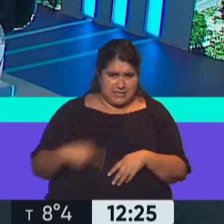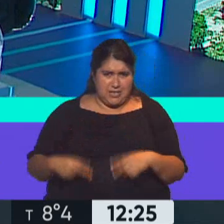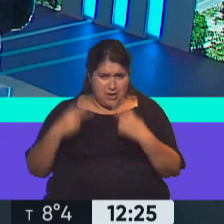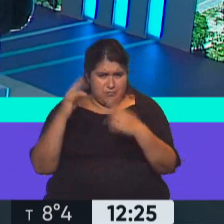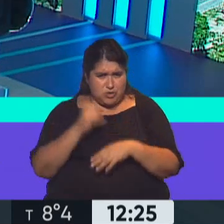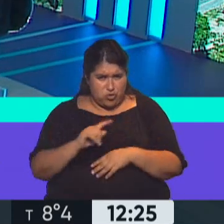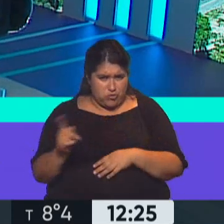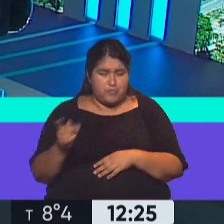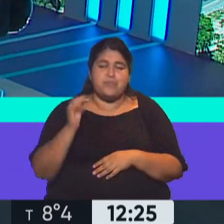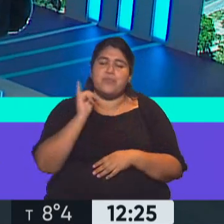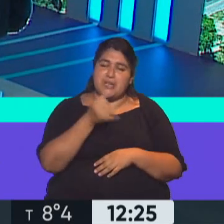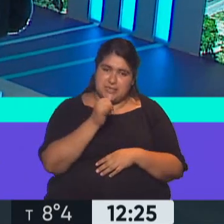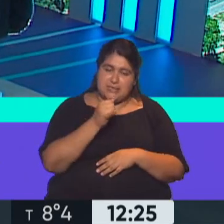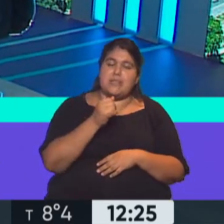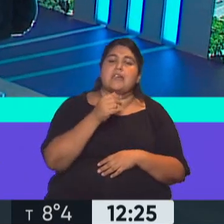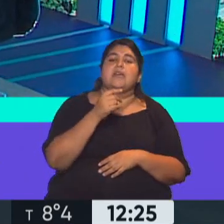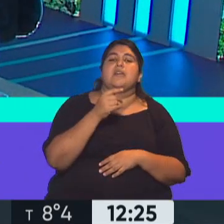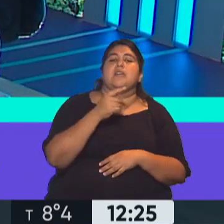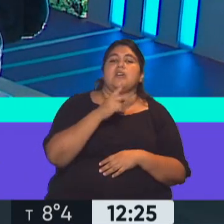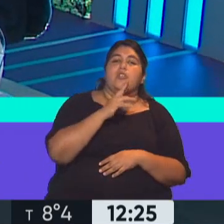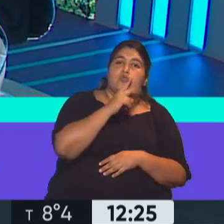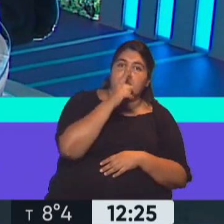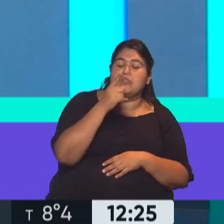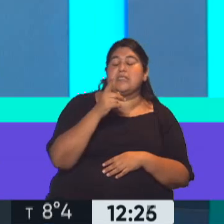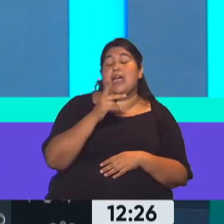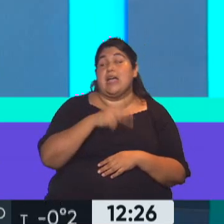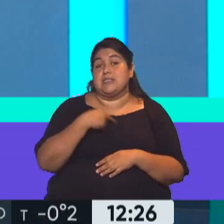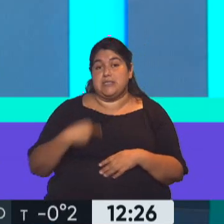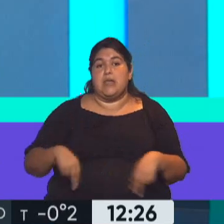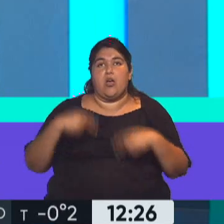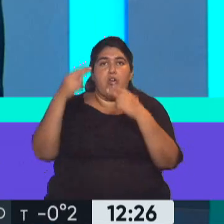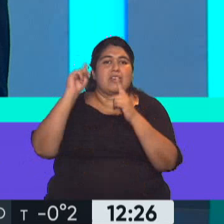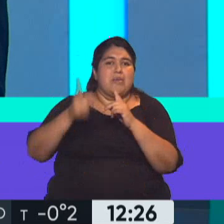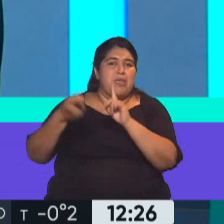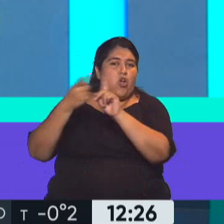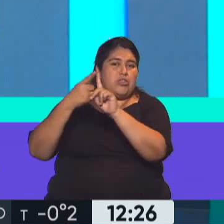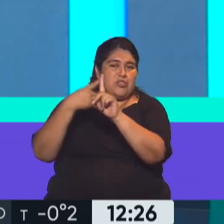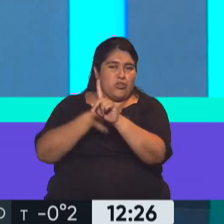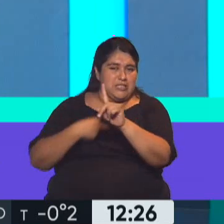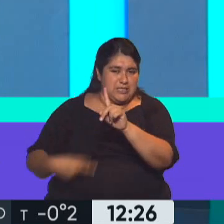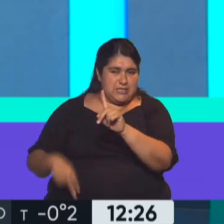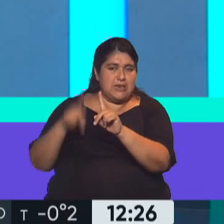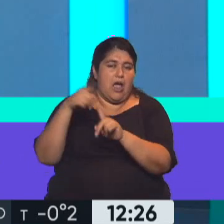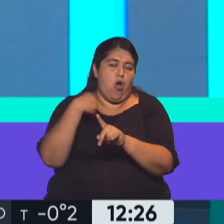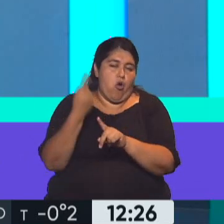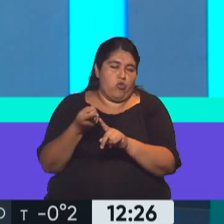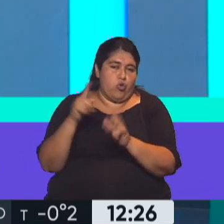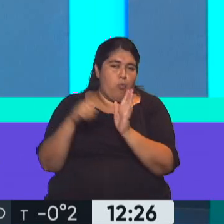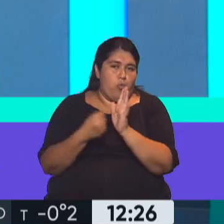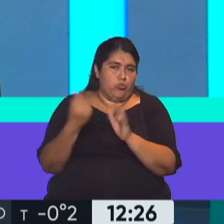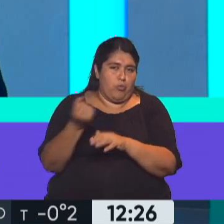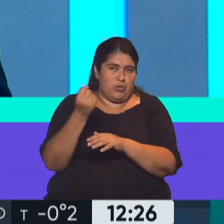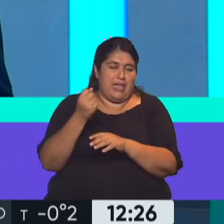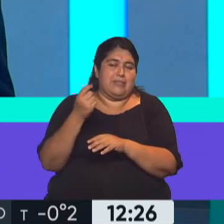China, en principio, y también va haber contactos con Rusia, que también esto tiene que ver con otro aspecto que destacaba Martín